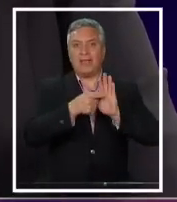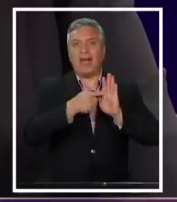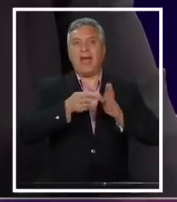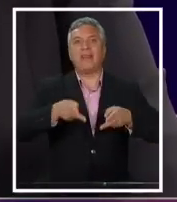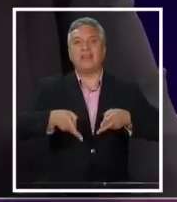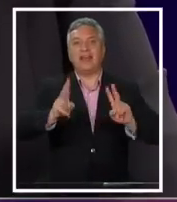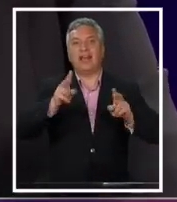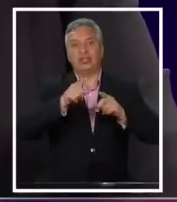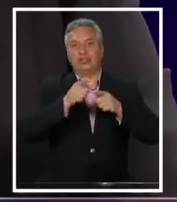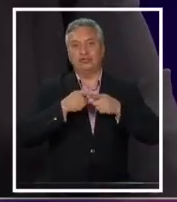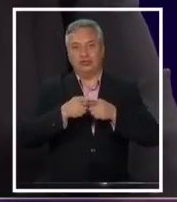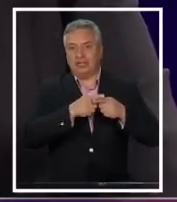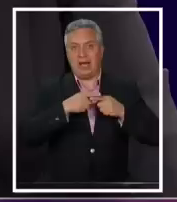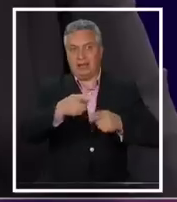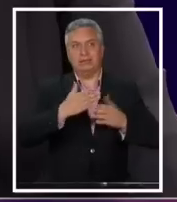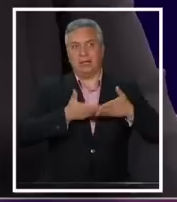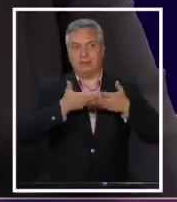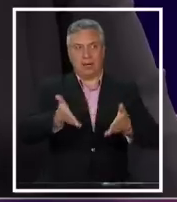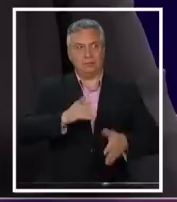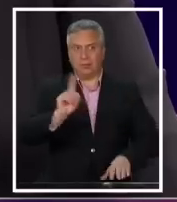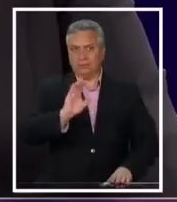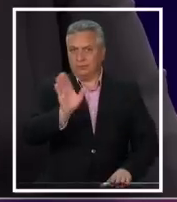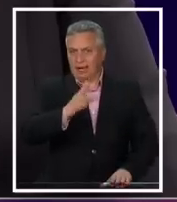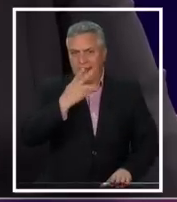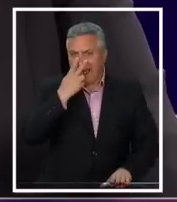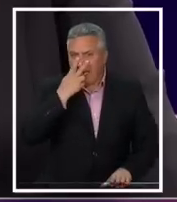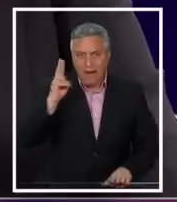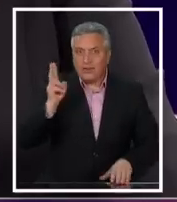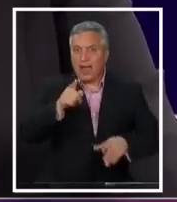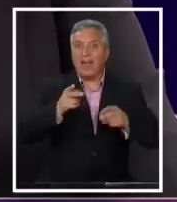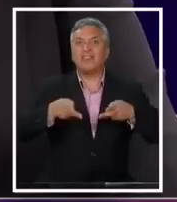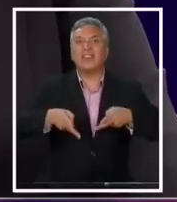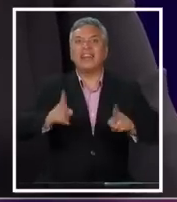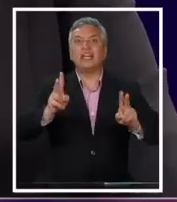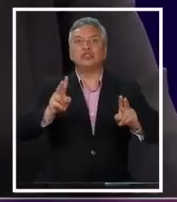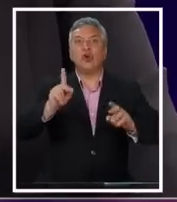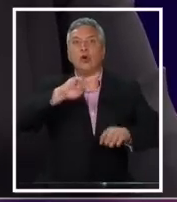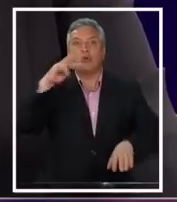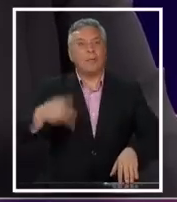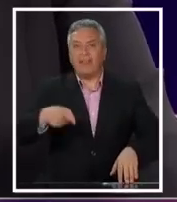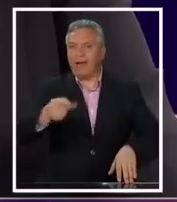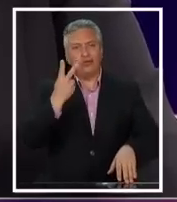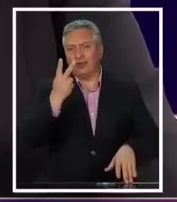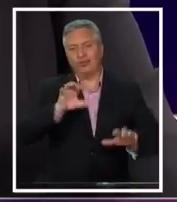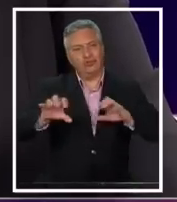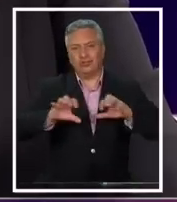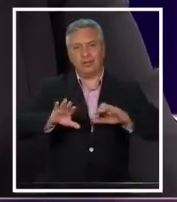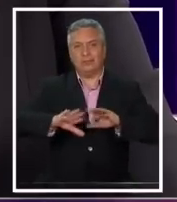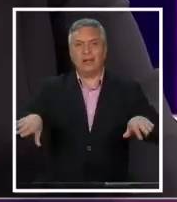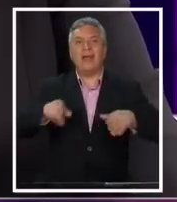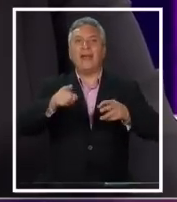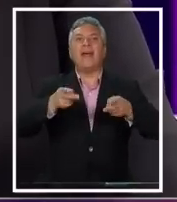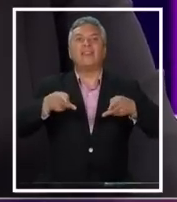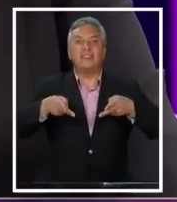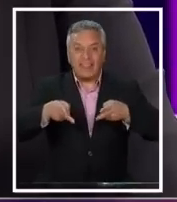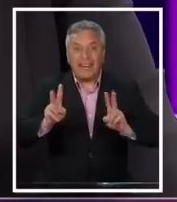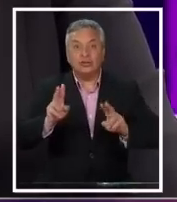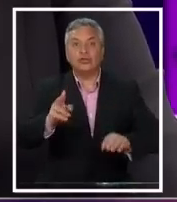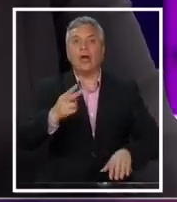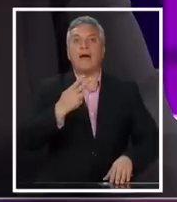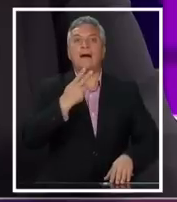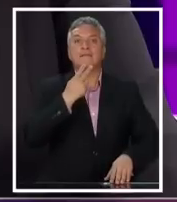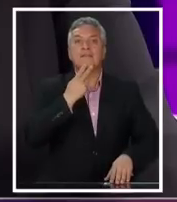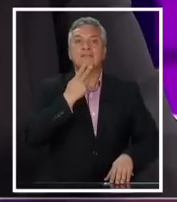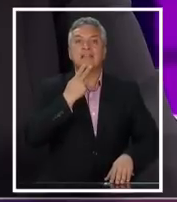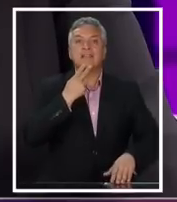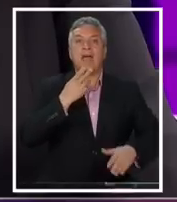sociales de vivienda entregada por el Estado. Y nada que ver con el tema de derecho a propiedad. Son dos cosas distintas. Aquí lo que se da es derecho a vivienda digna,